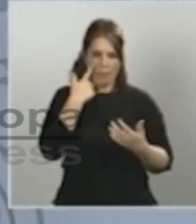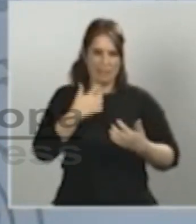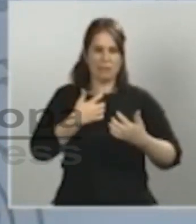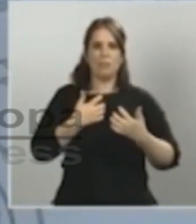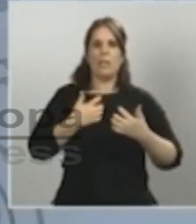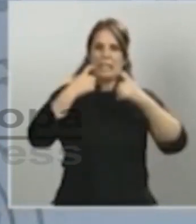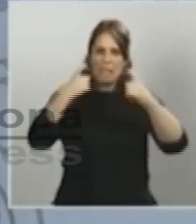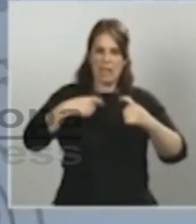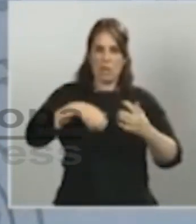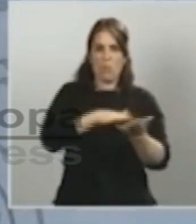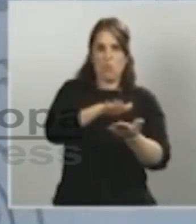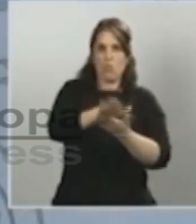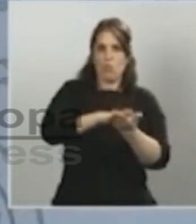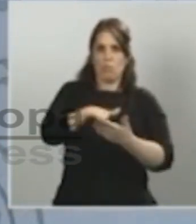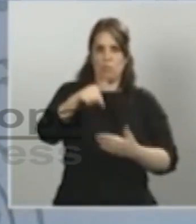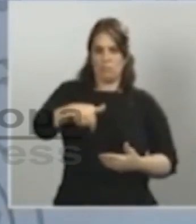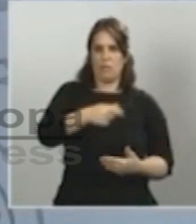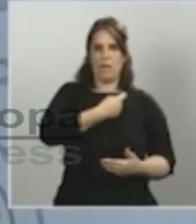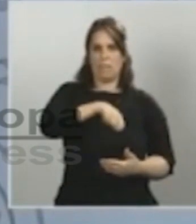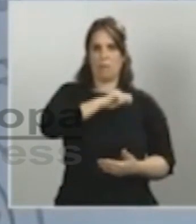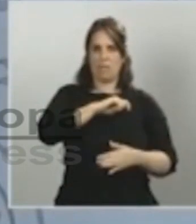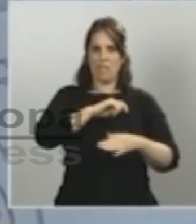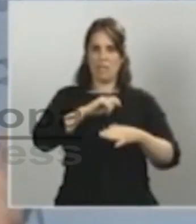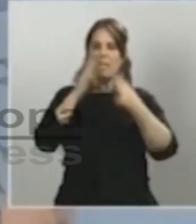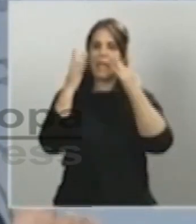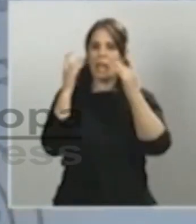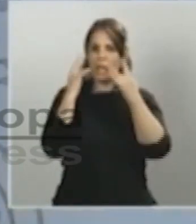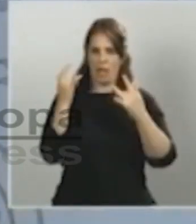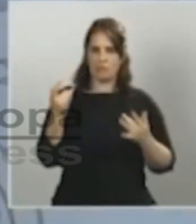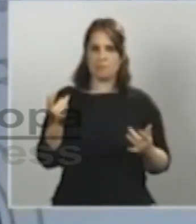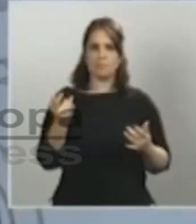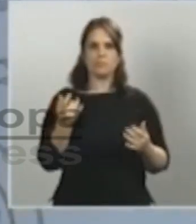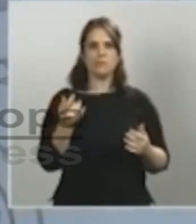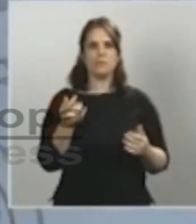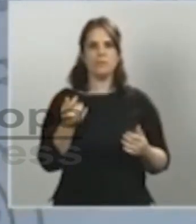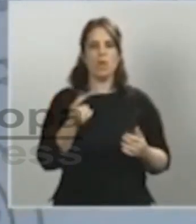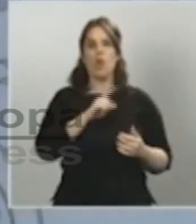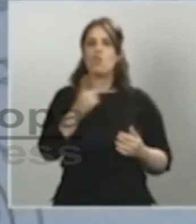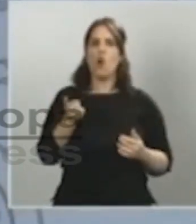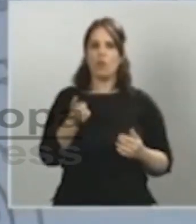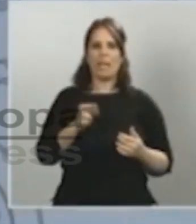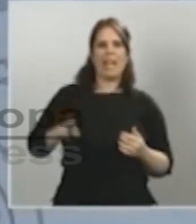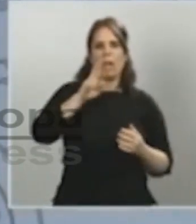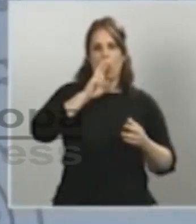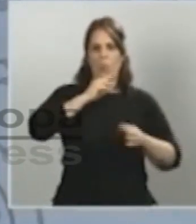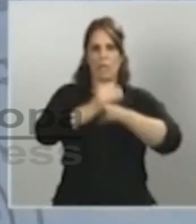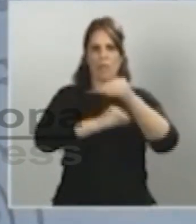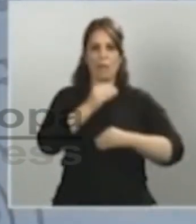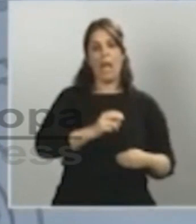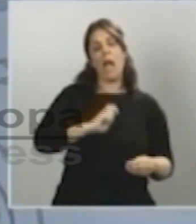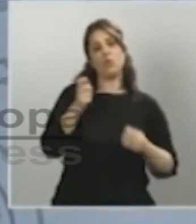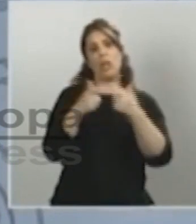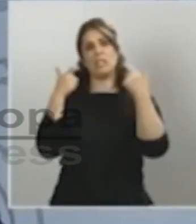mascarilla higiénica hai unha categoría de mascarilla higiénica non reutilizable hai outra categoría tamén regulada por unha norma UNE de